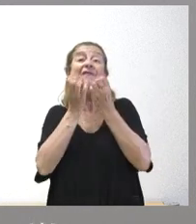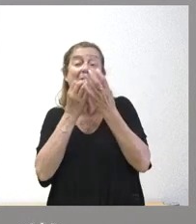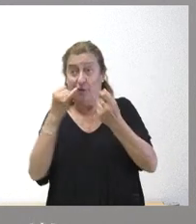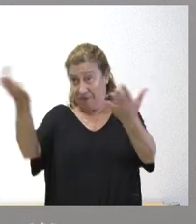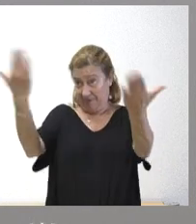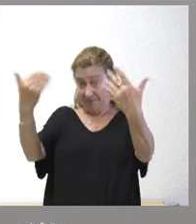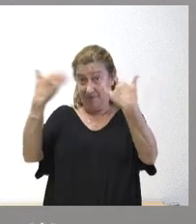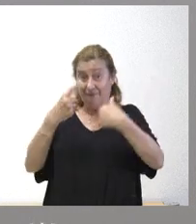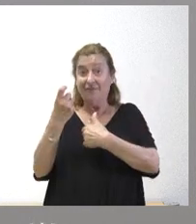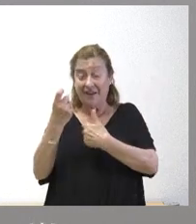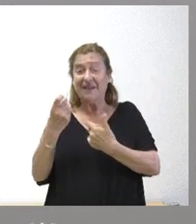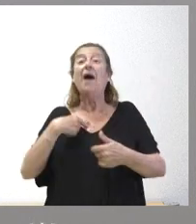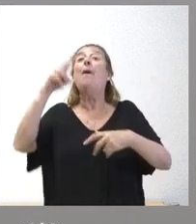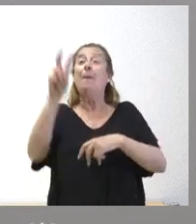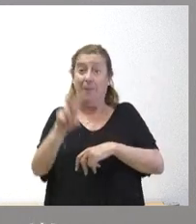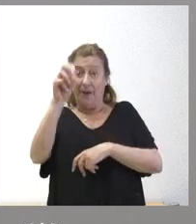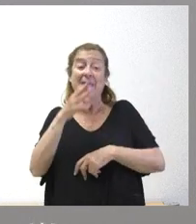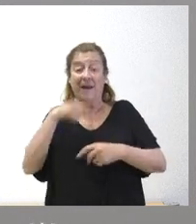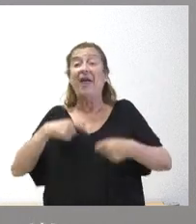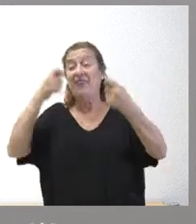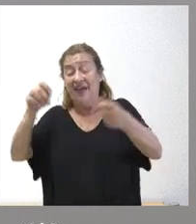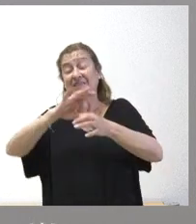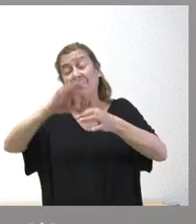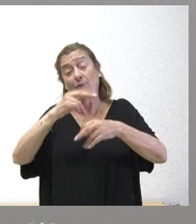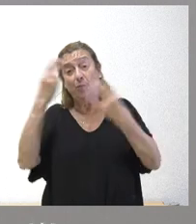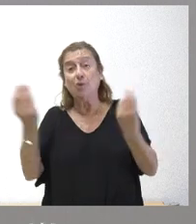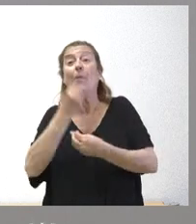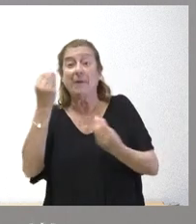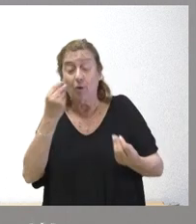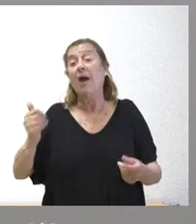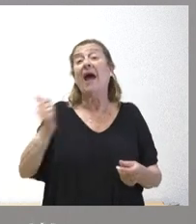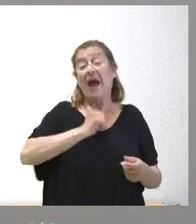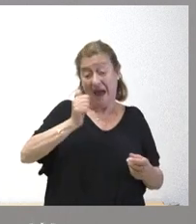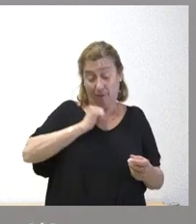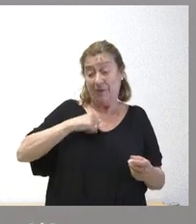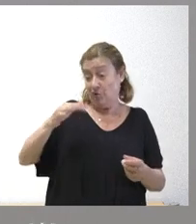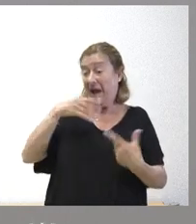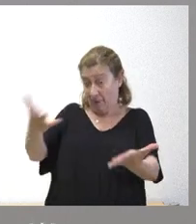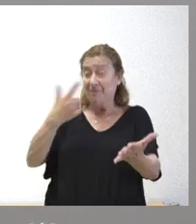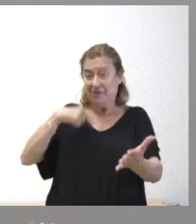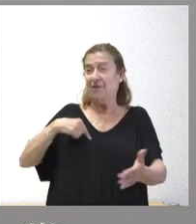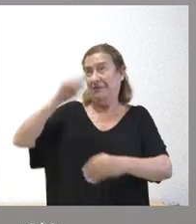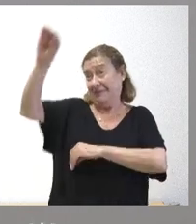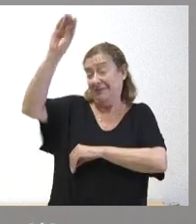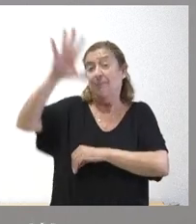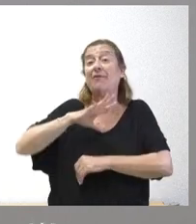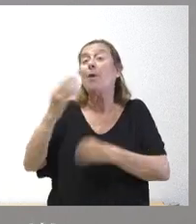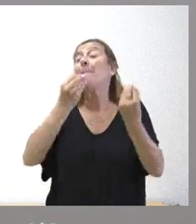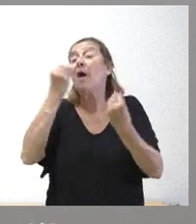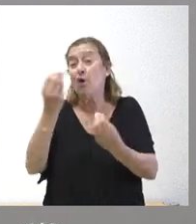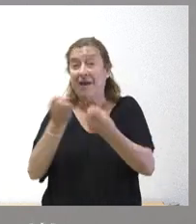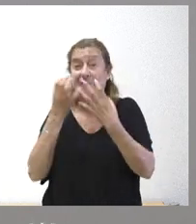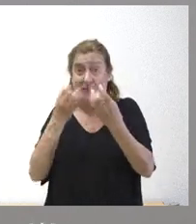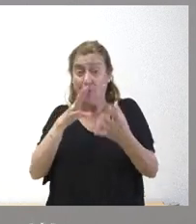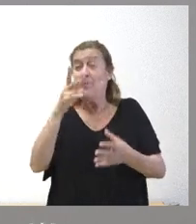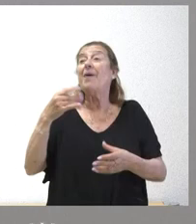que trasladar nos serviría para dar estos mejores servicios públicos y por tanto aprovecho la ocasión para demandar más información mejor información porque esto lo que nos ayudaría es ser